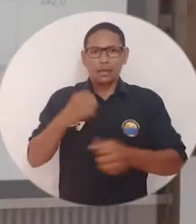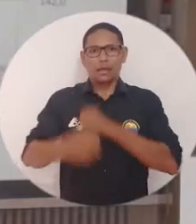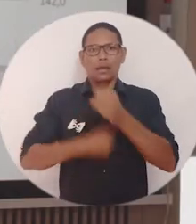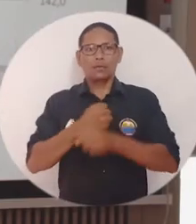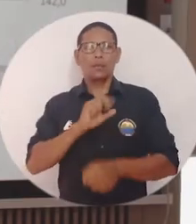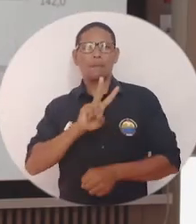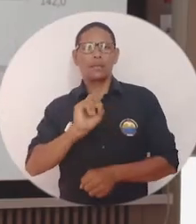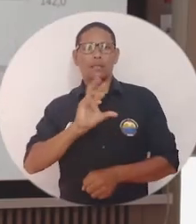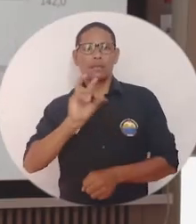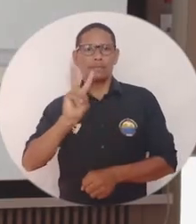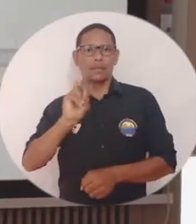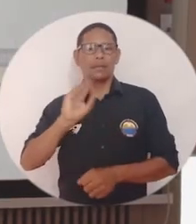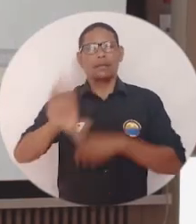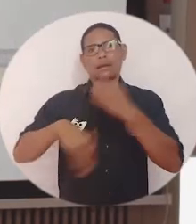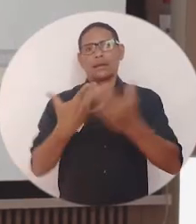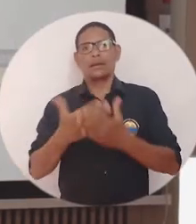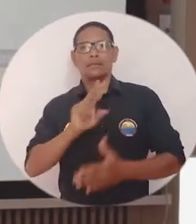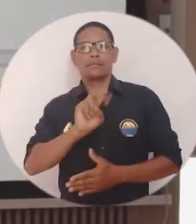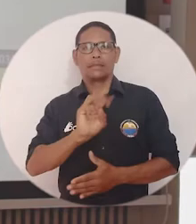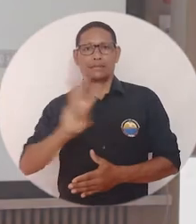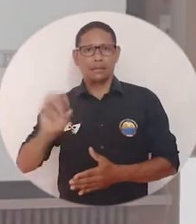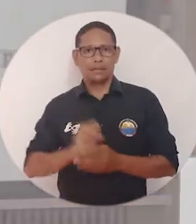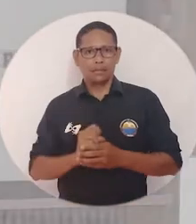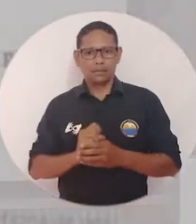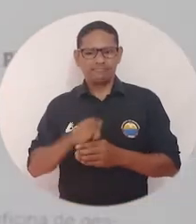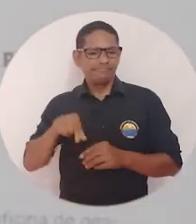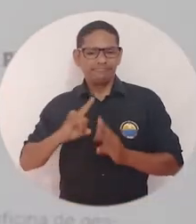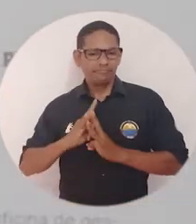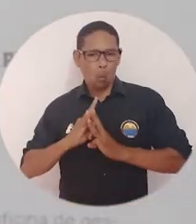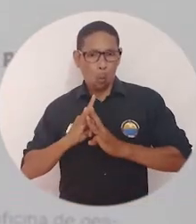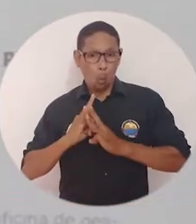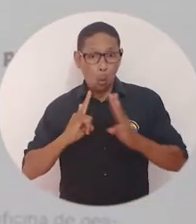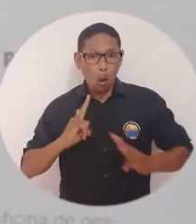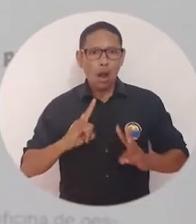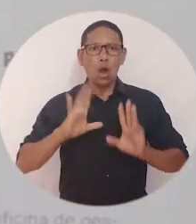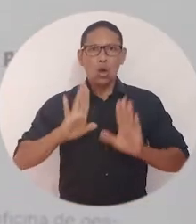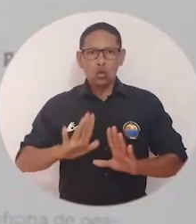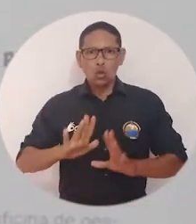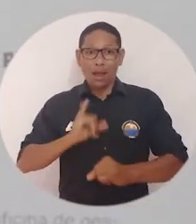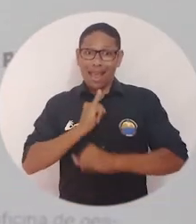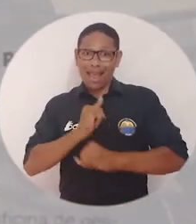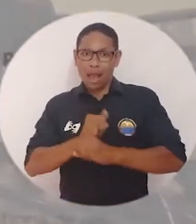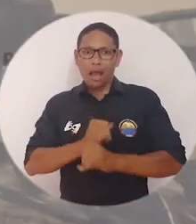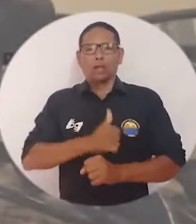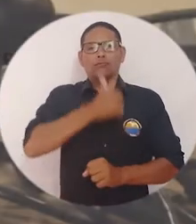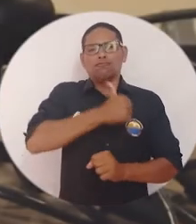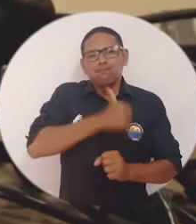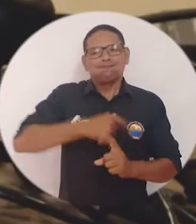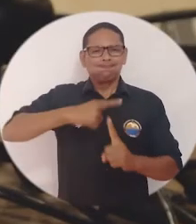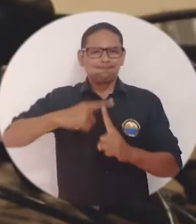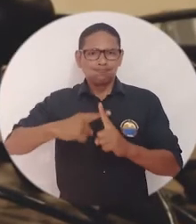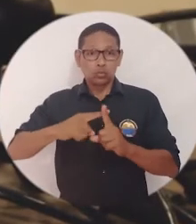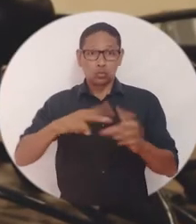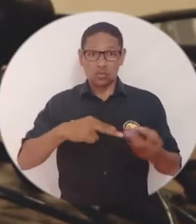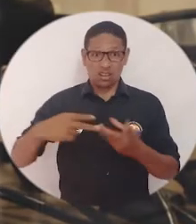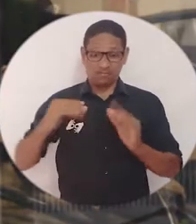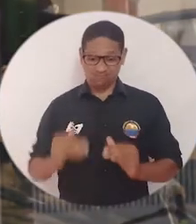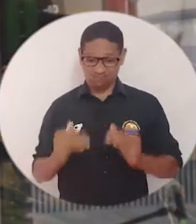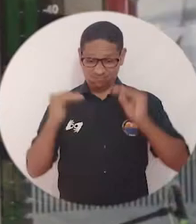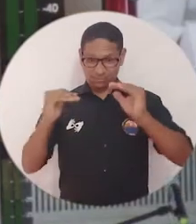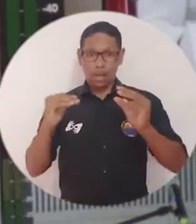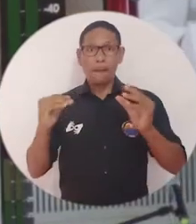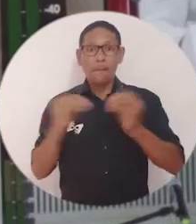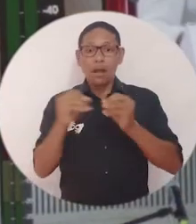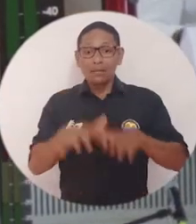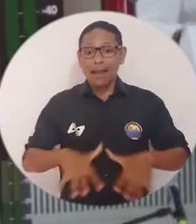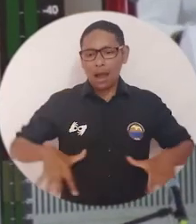2020-2030, el cual proyecta a la Alma Mater como una institución resiliente y comprometida con la educación de calidad y